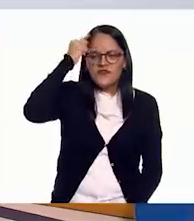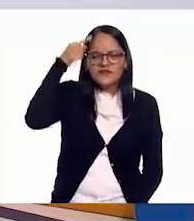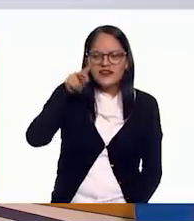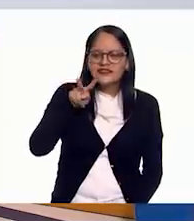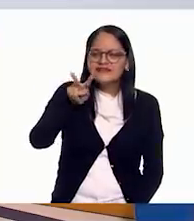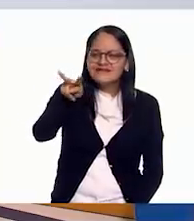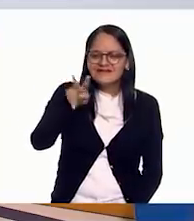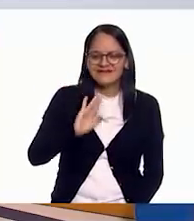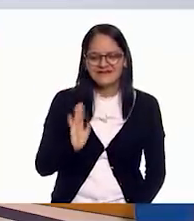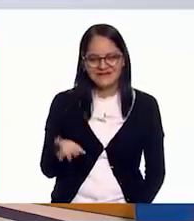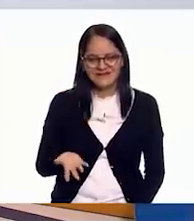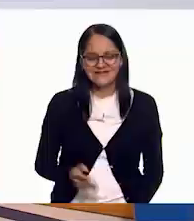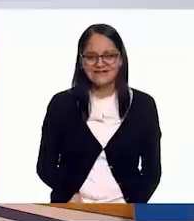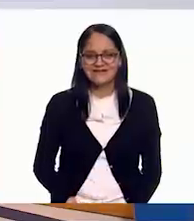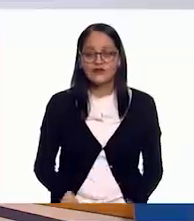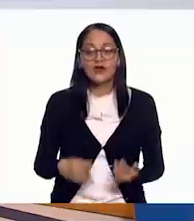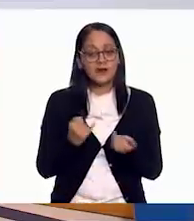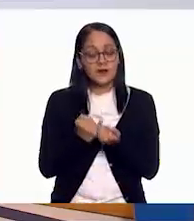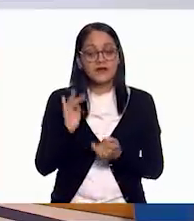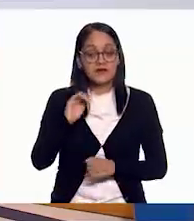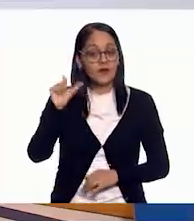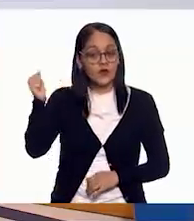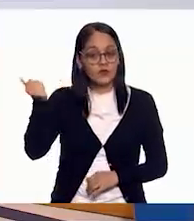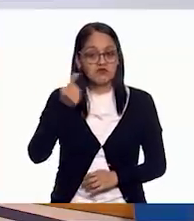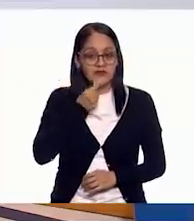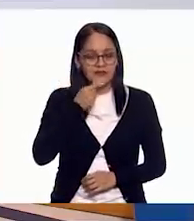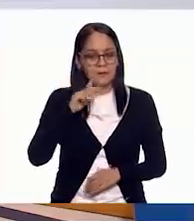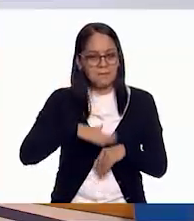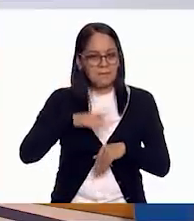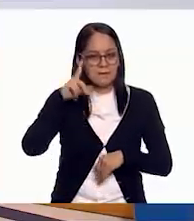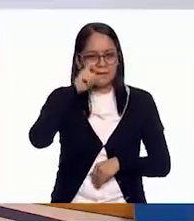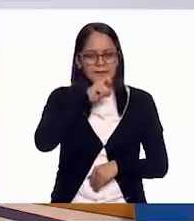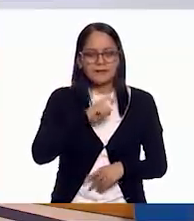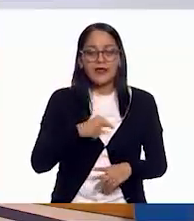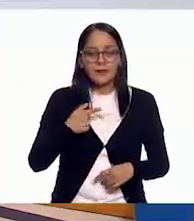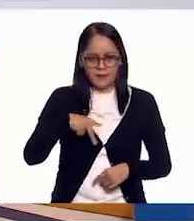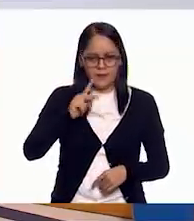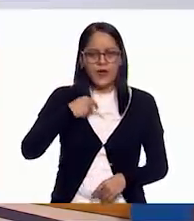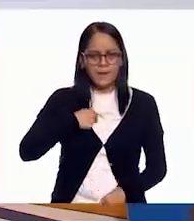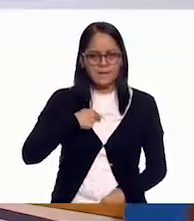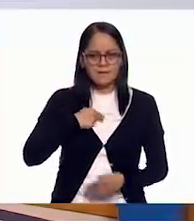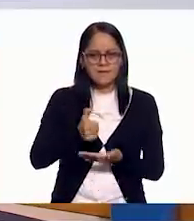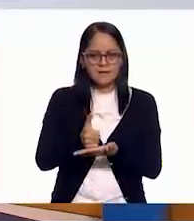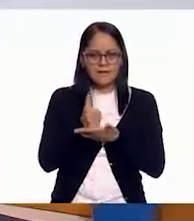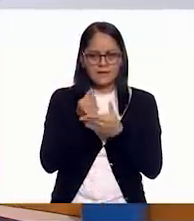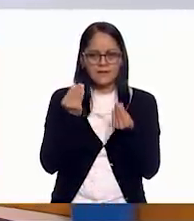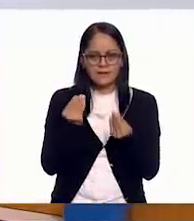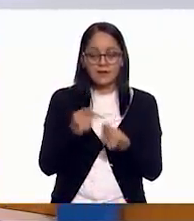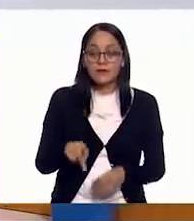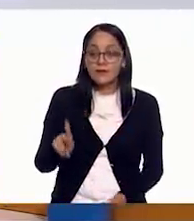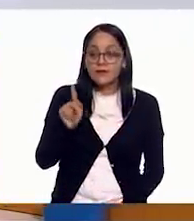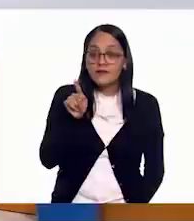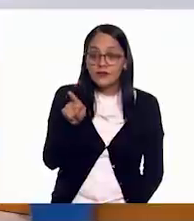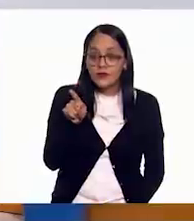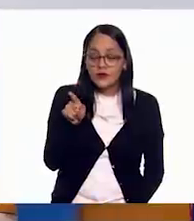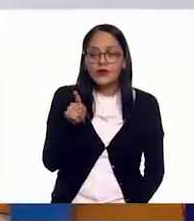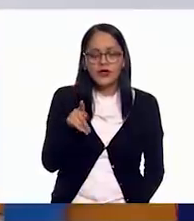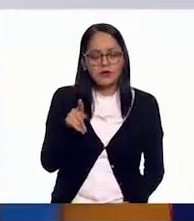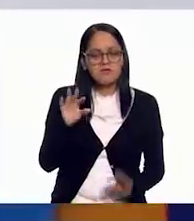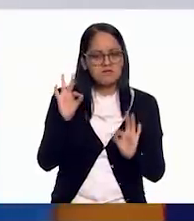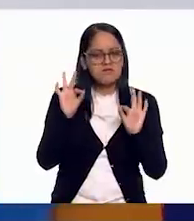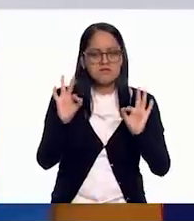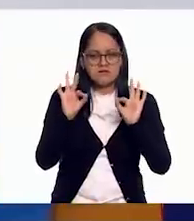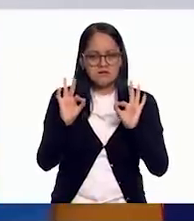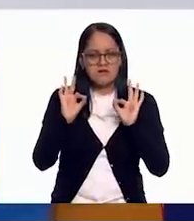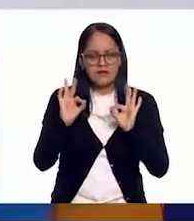más fácil a mí. Tal vez a otras niñas o niños no. pero a mí me ayudan. Pero hiciste una muy buena